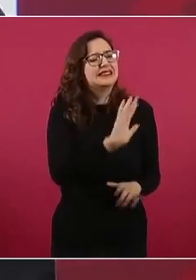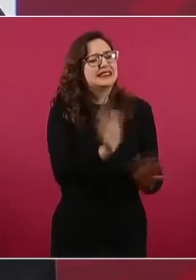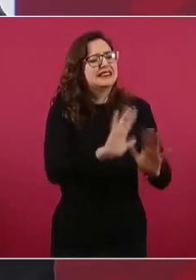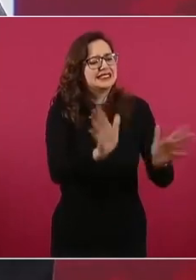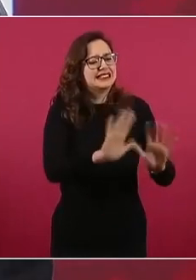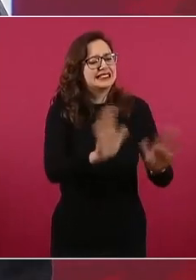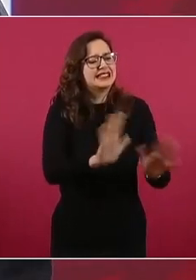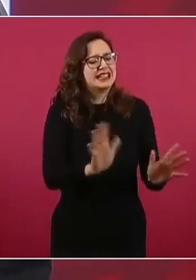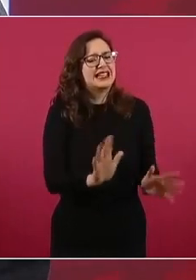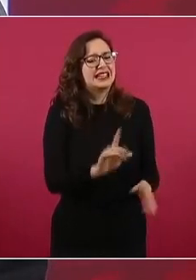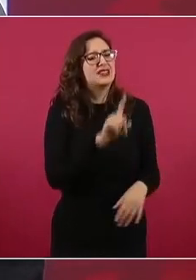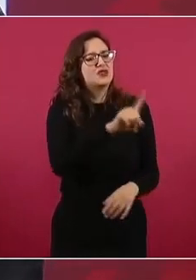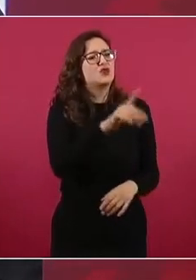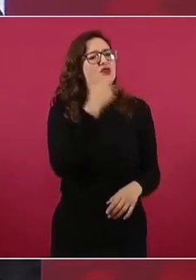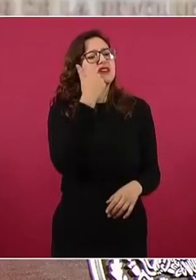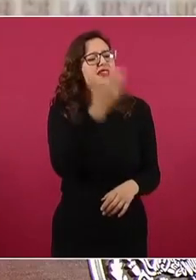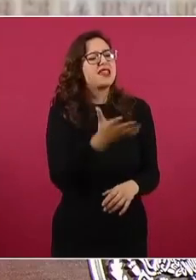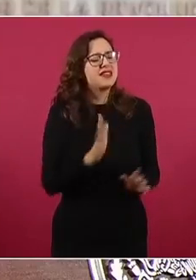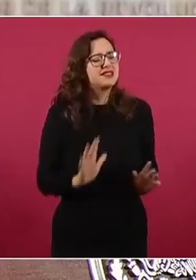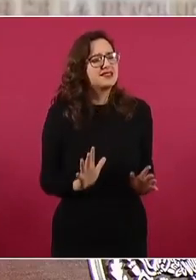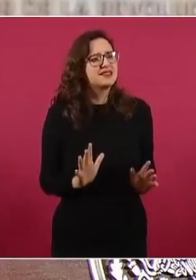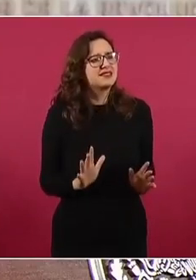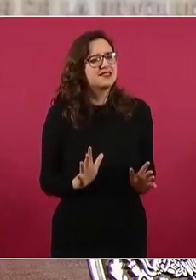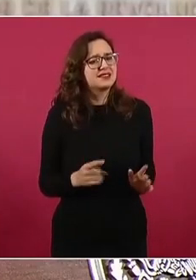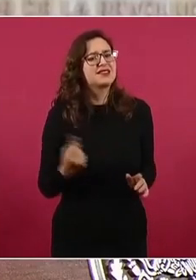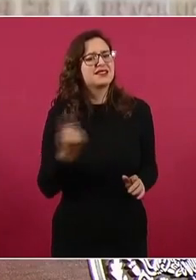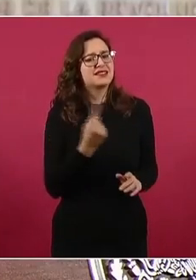lo que quieres o lo que quieren,